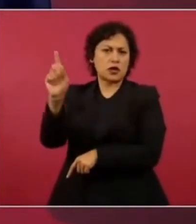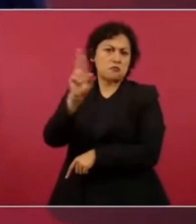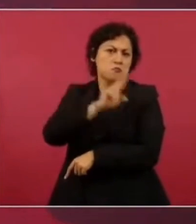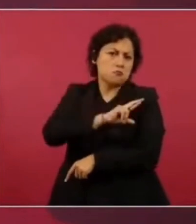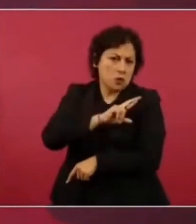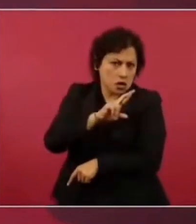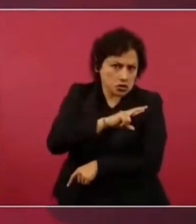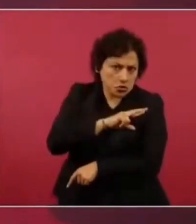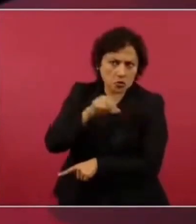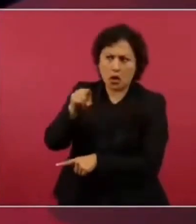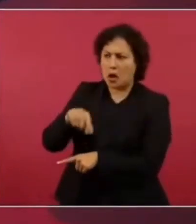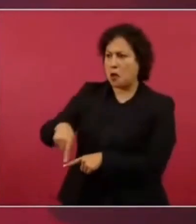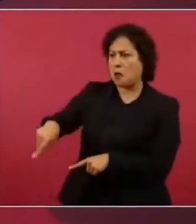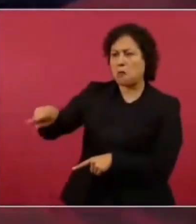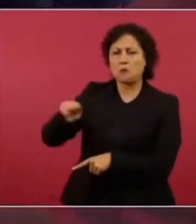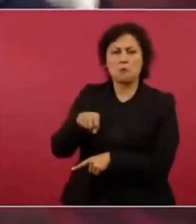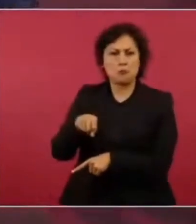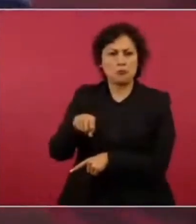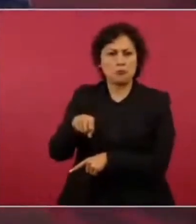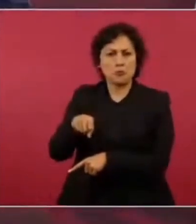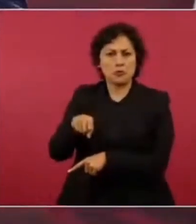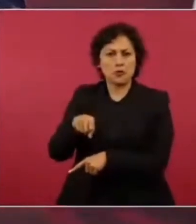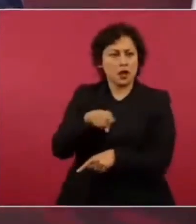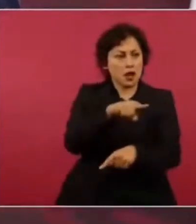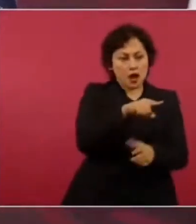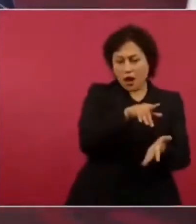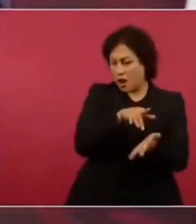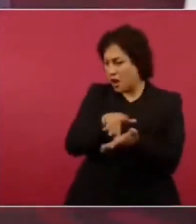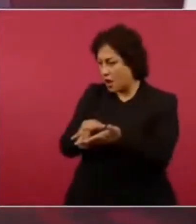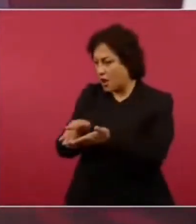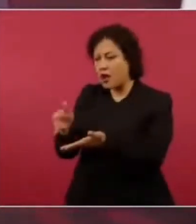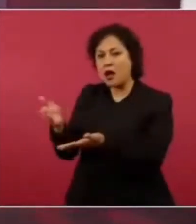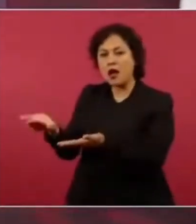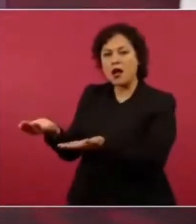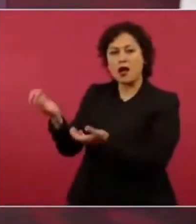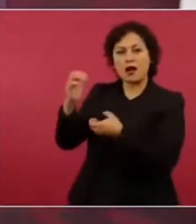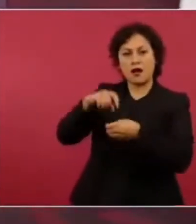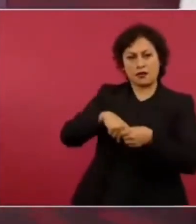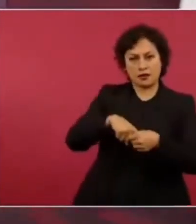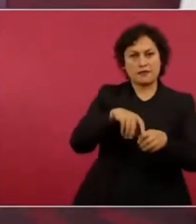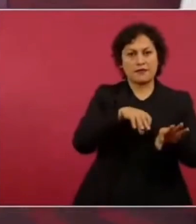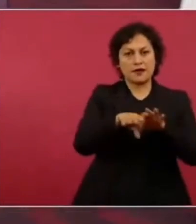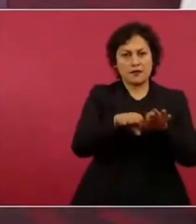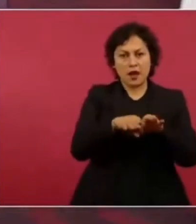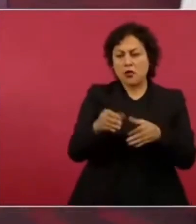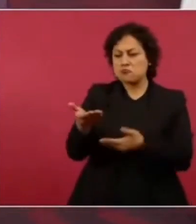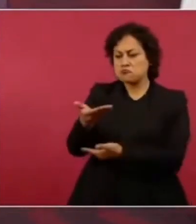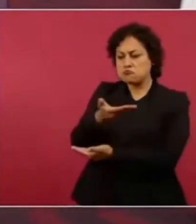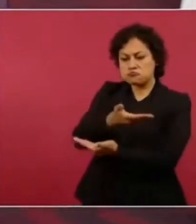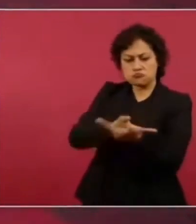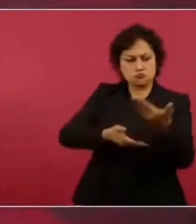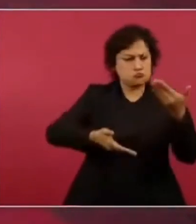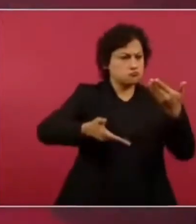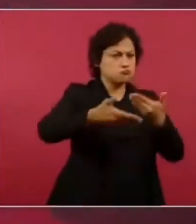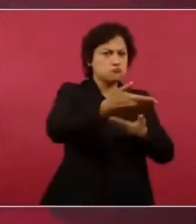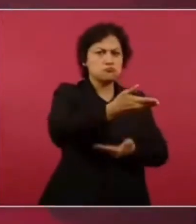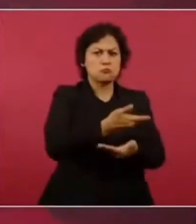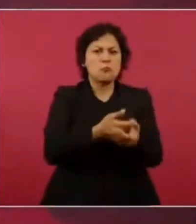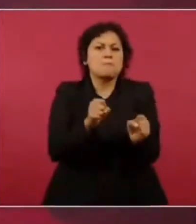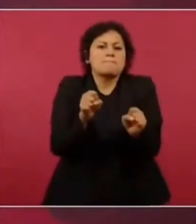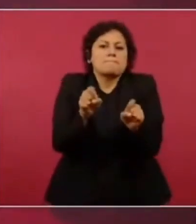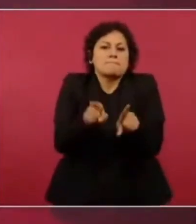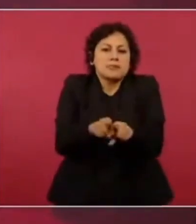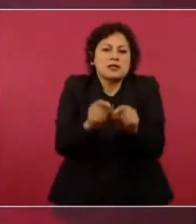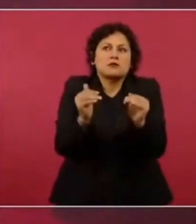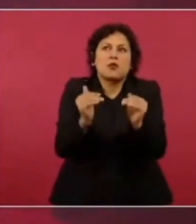todos se benefician y hay algo que beneficia a los de arriba además de que